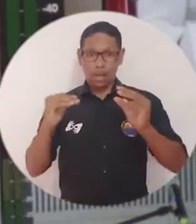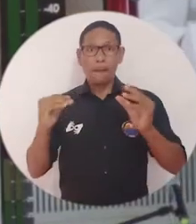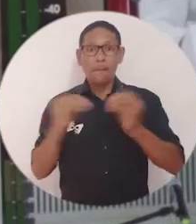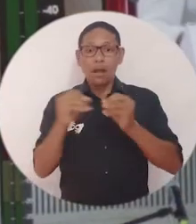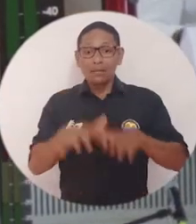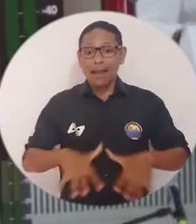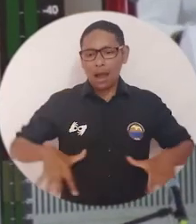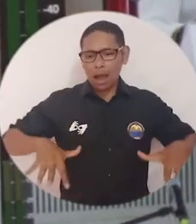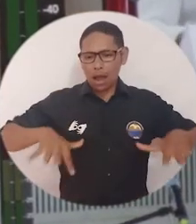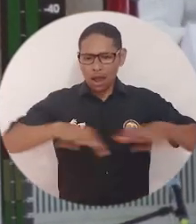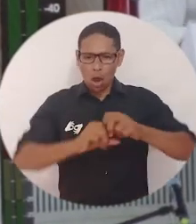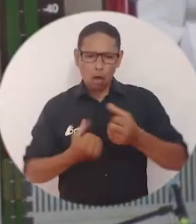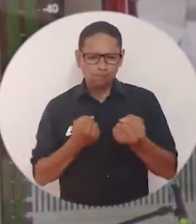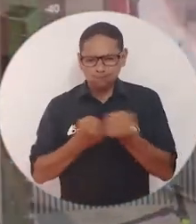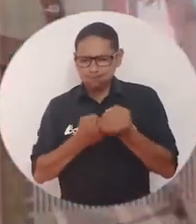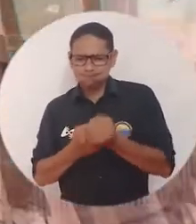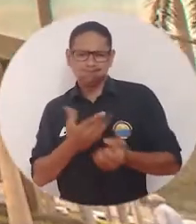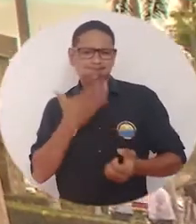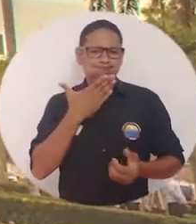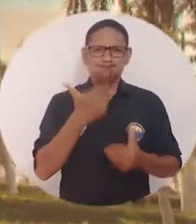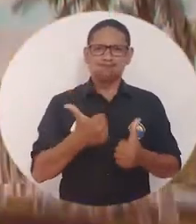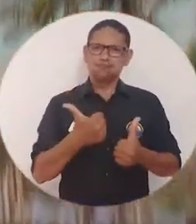el desarrollo sostenible del territorio.